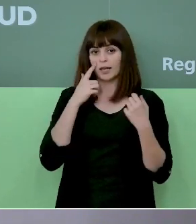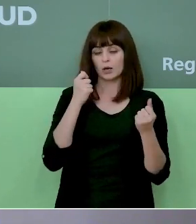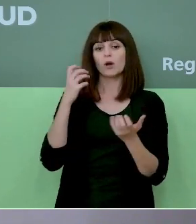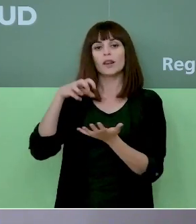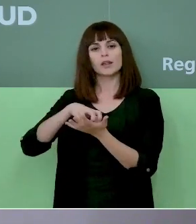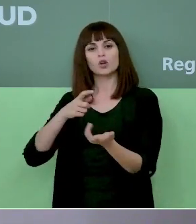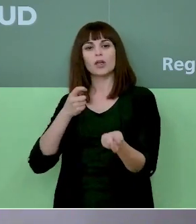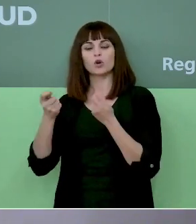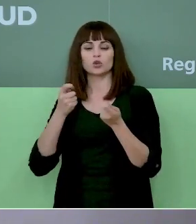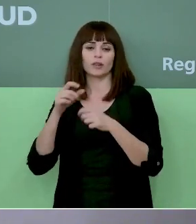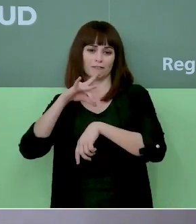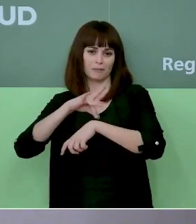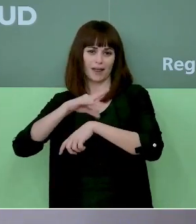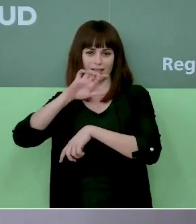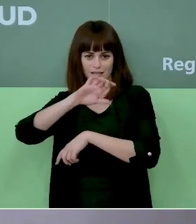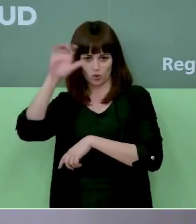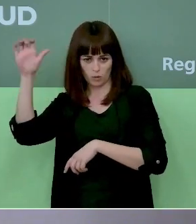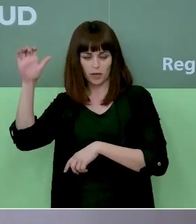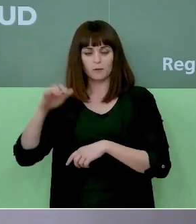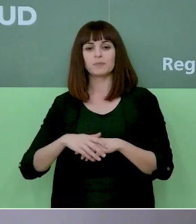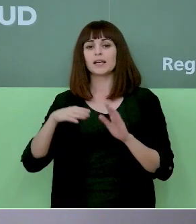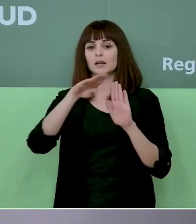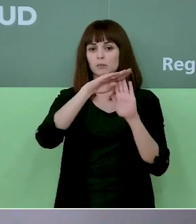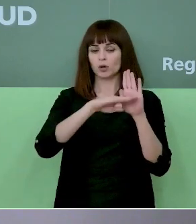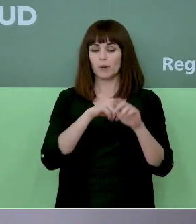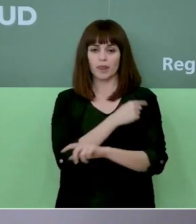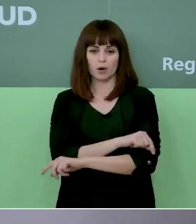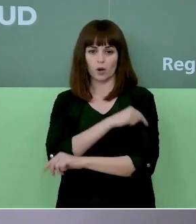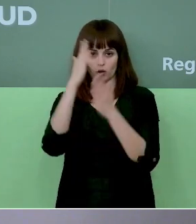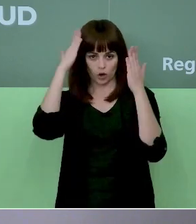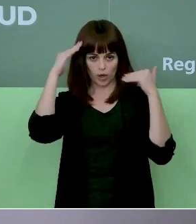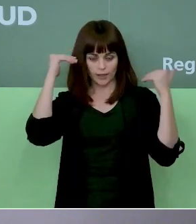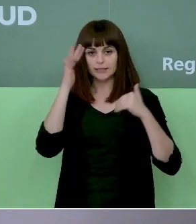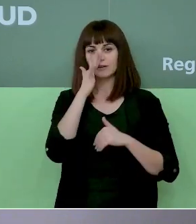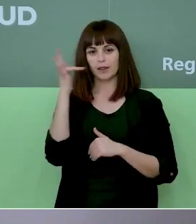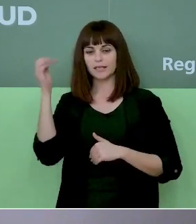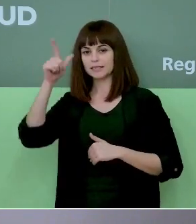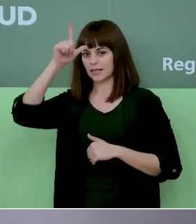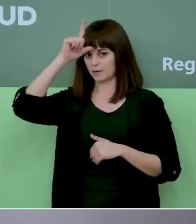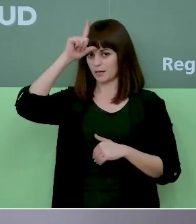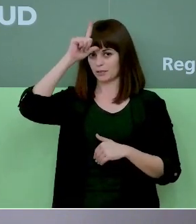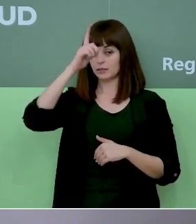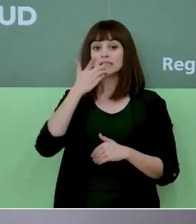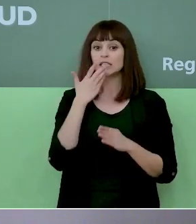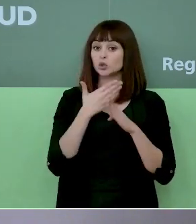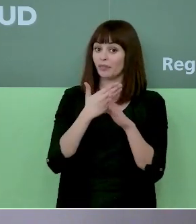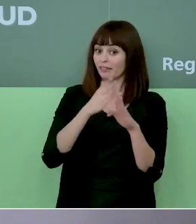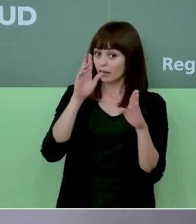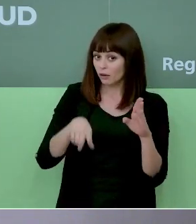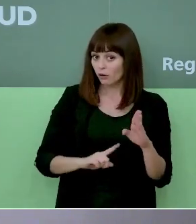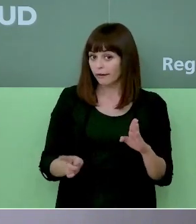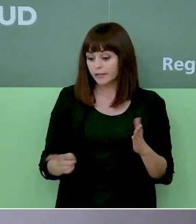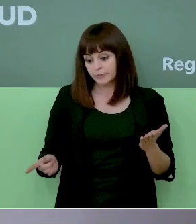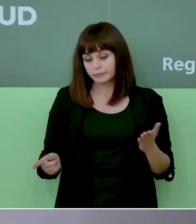Control de Enfermedades Europeo de Atlanta del programa de vacunaciones holandés el francés y el alemán si no son suficientes fuentes